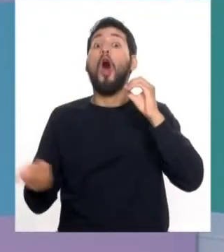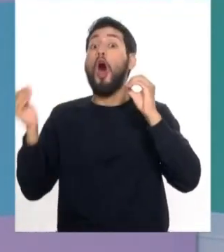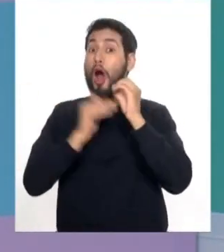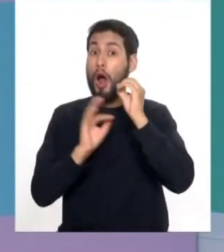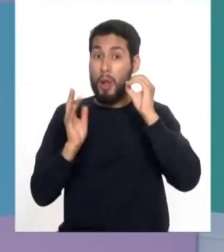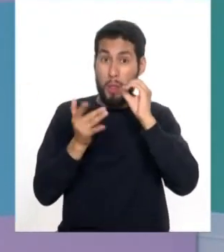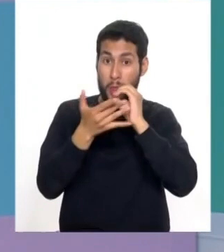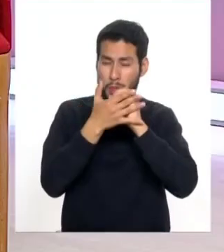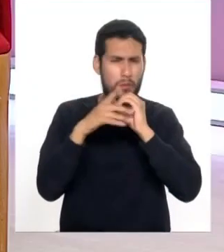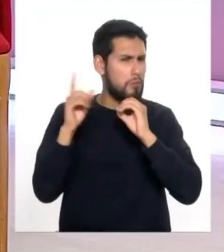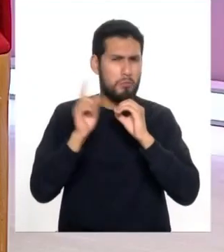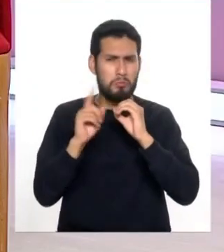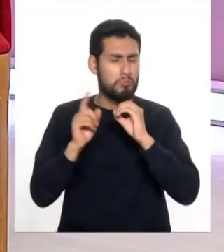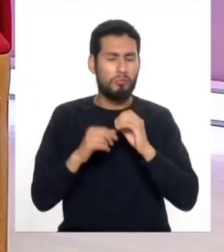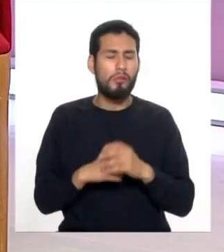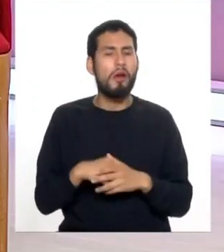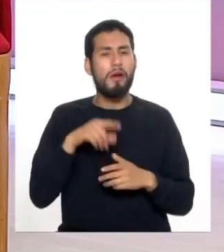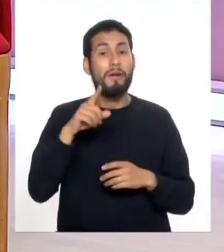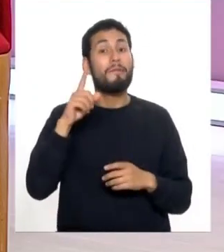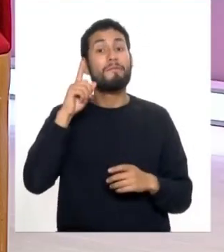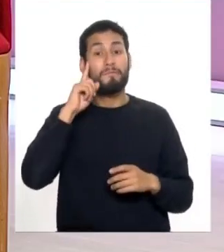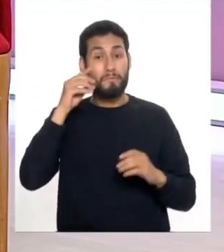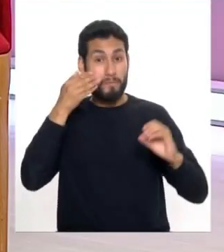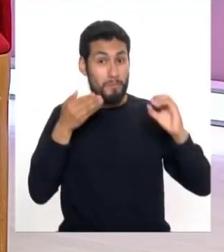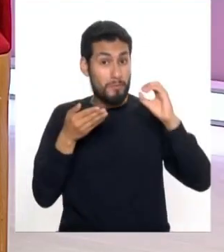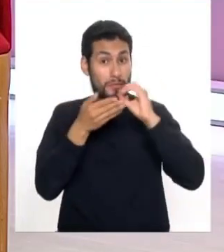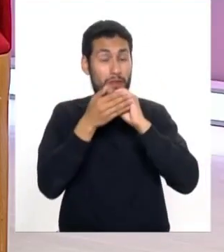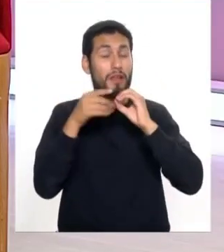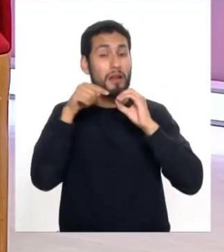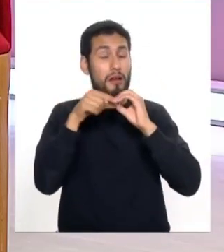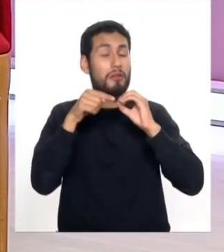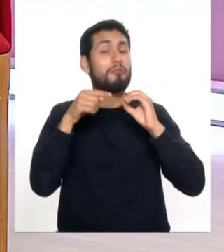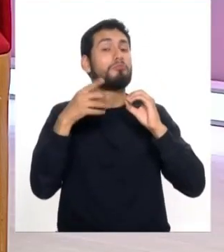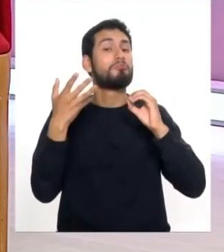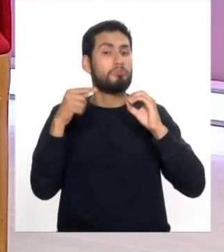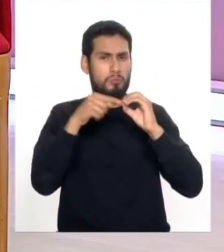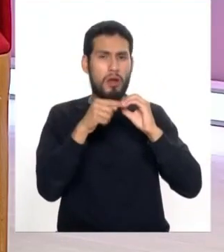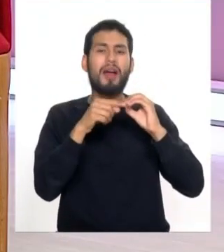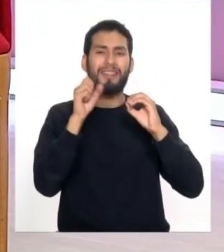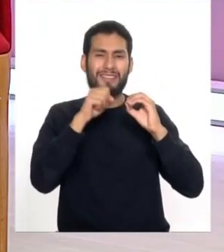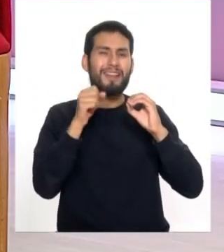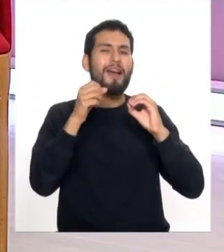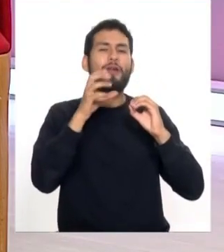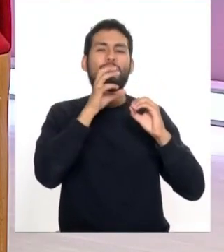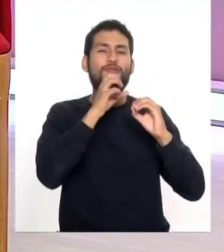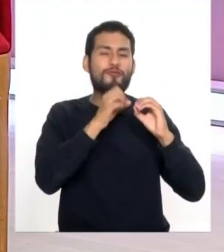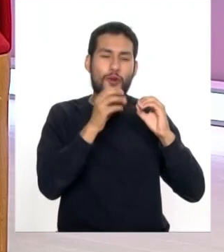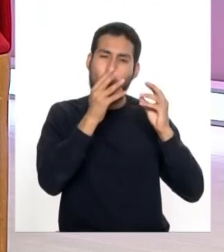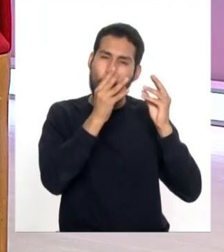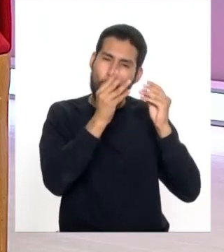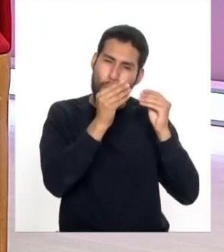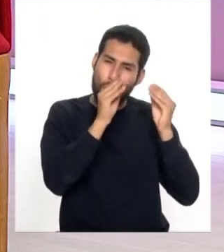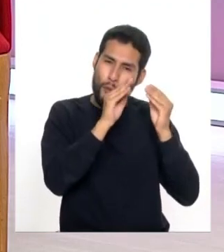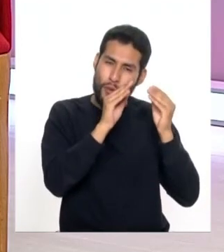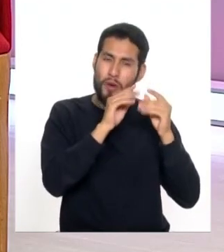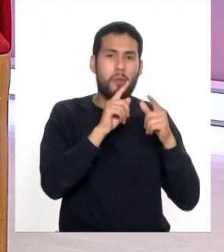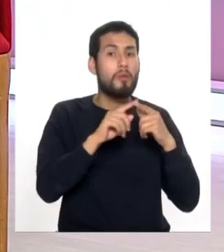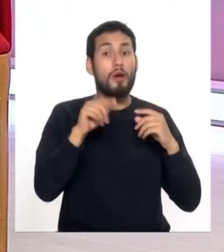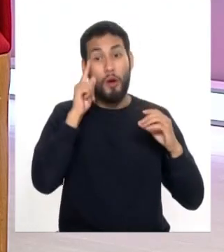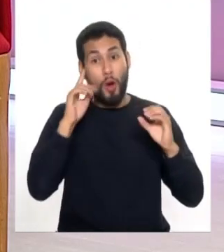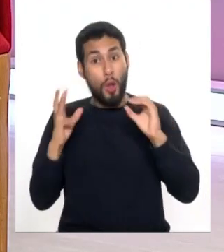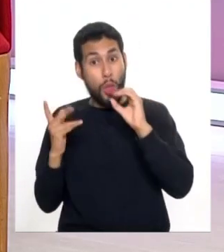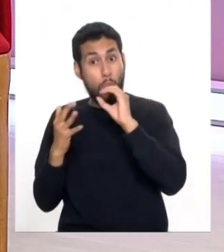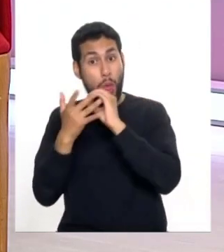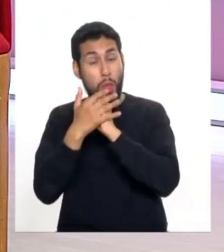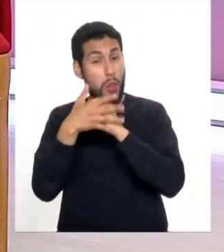entonces hay que invitar a las personas que nos observan que de pronto no aplazar este tipo de intervenciones no vayan háganse un chequeo preventivo para asegurar el